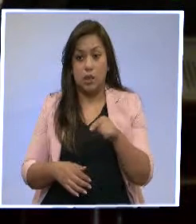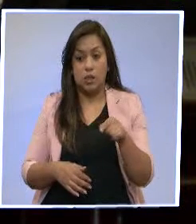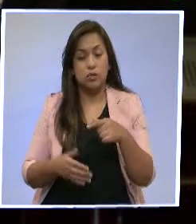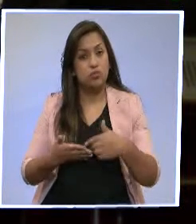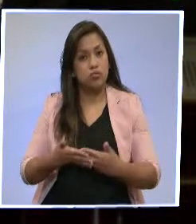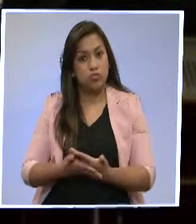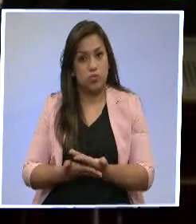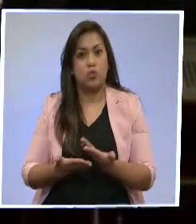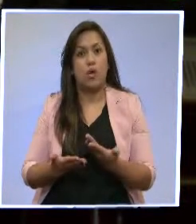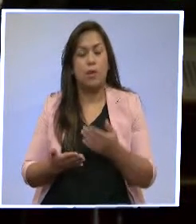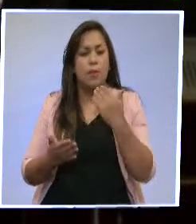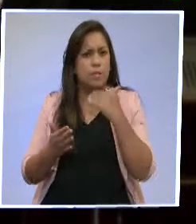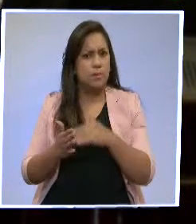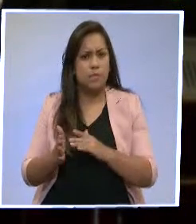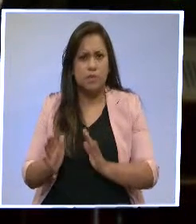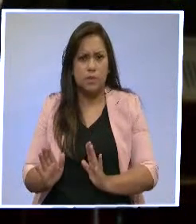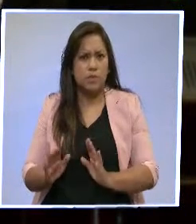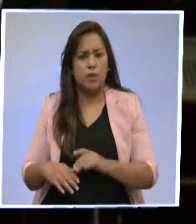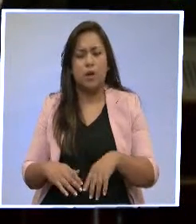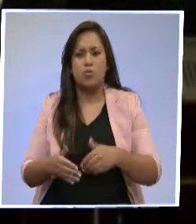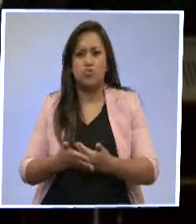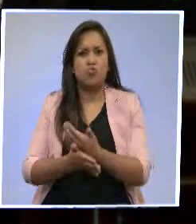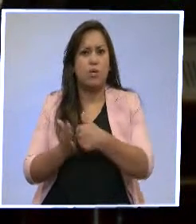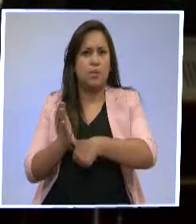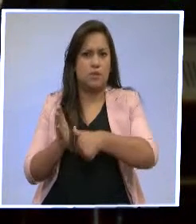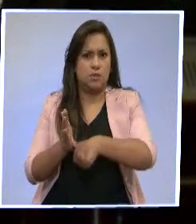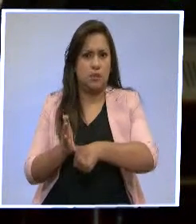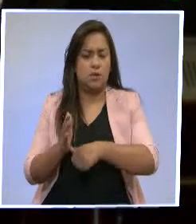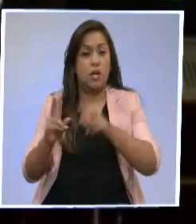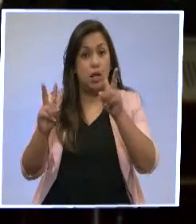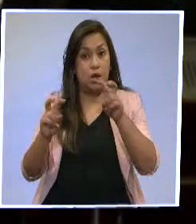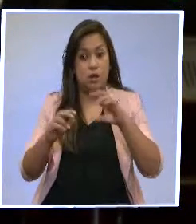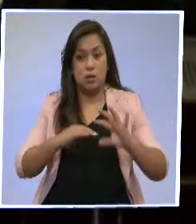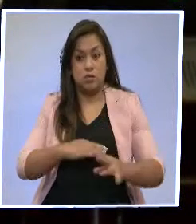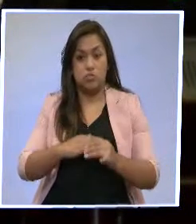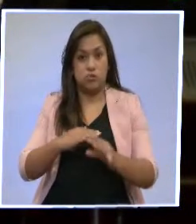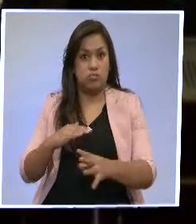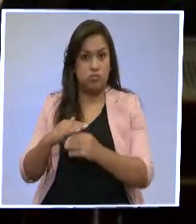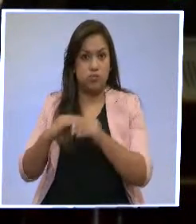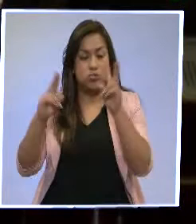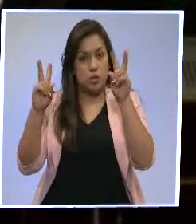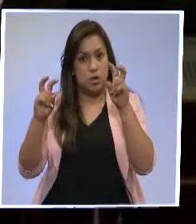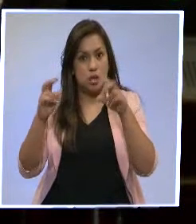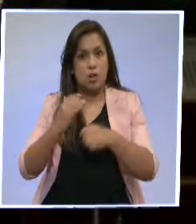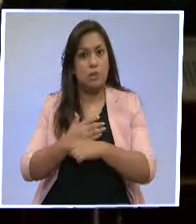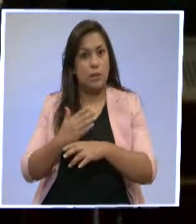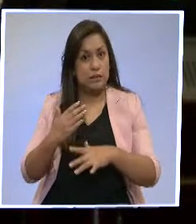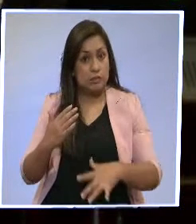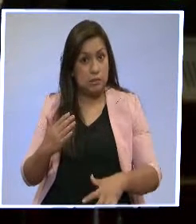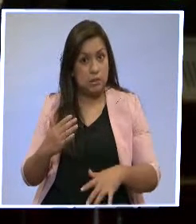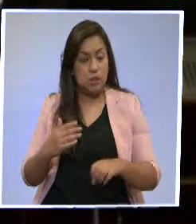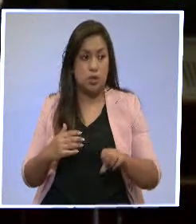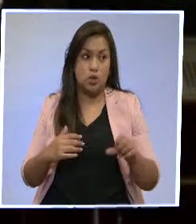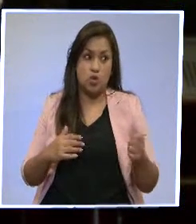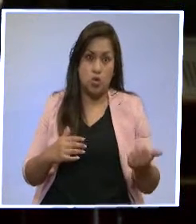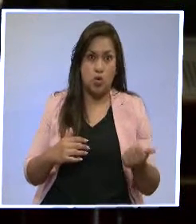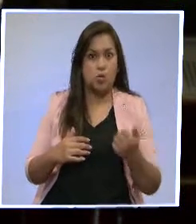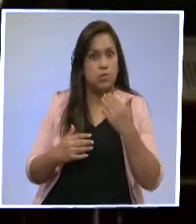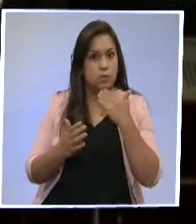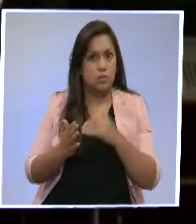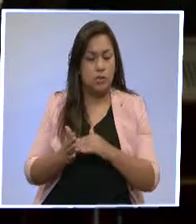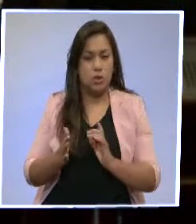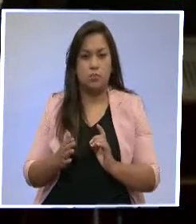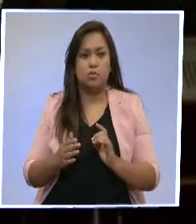concepción de la cédula de identidad de los ecuatorianos, incorporando datos como el tipo de sangre y excluyendo otros, como la instrucción